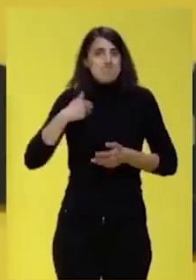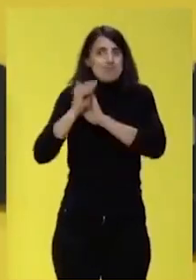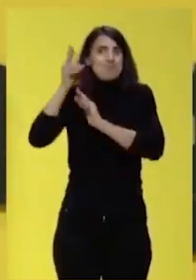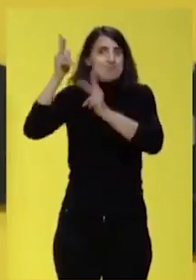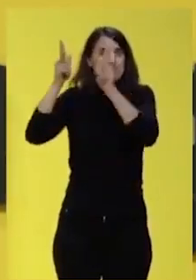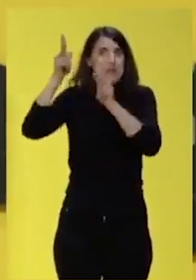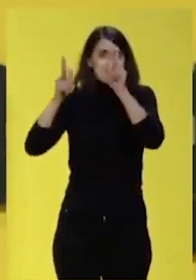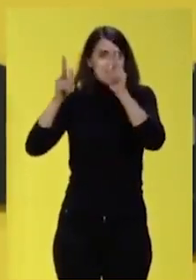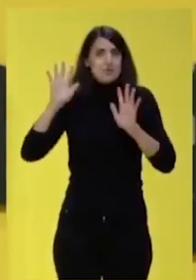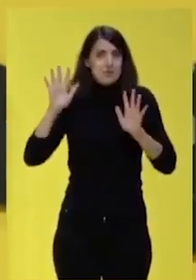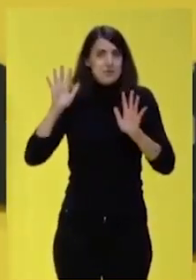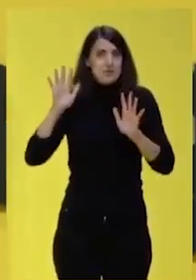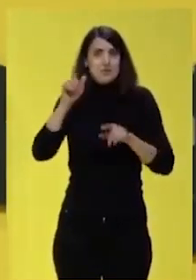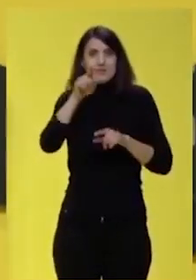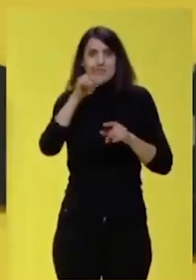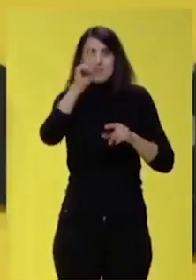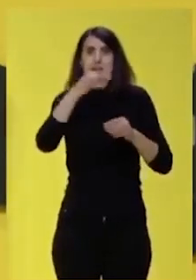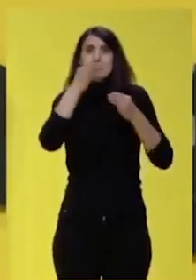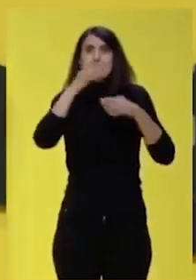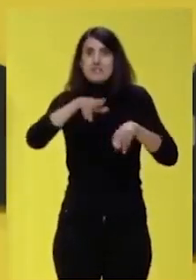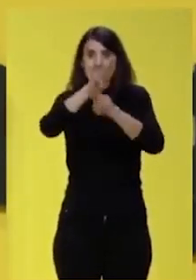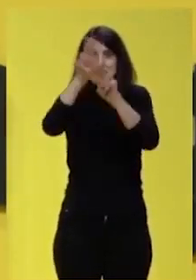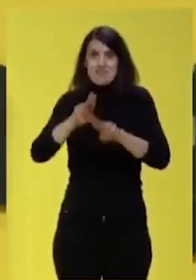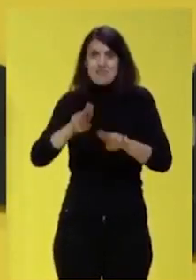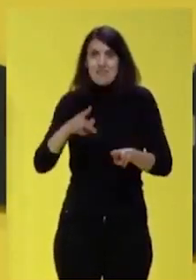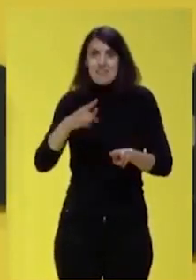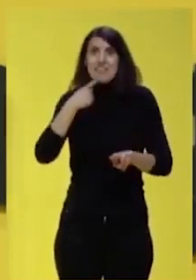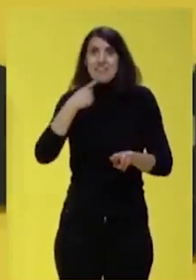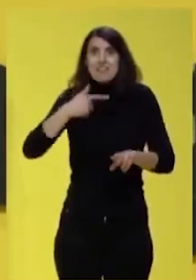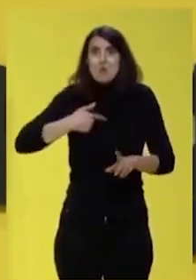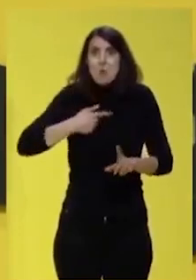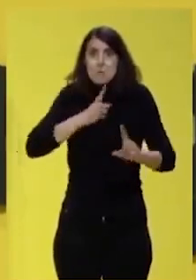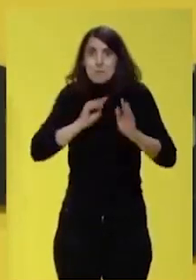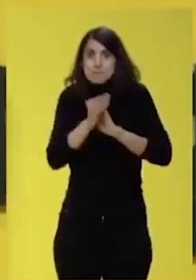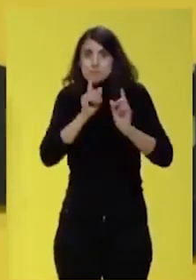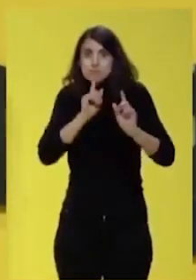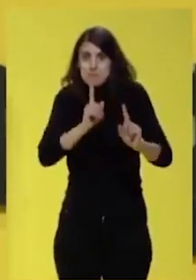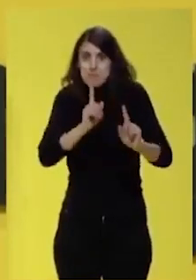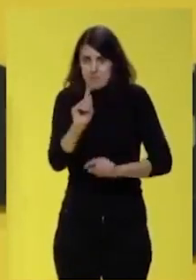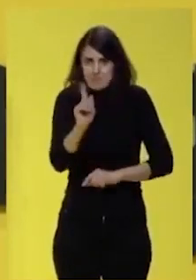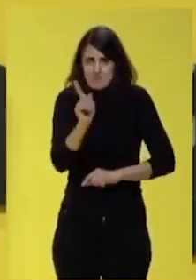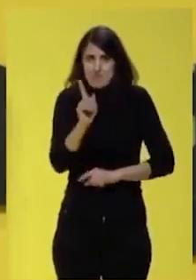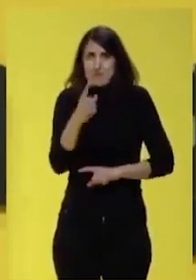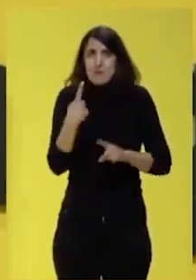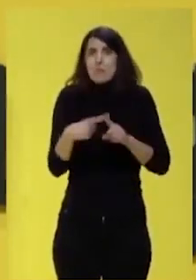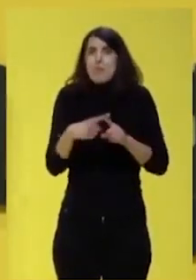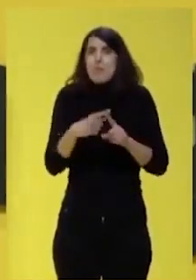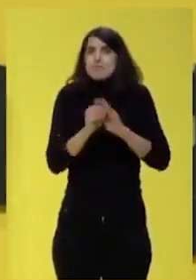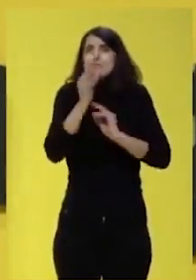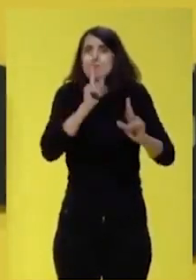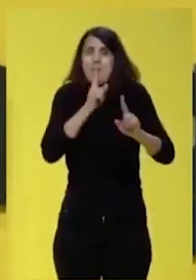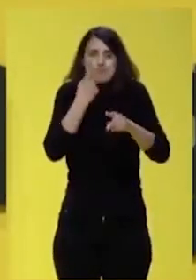desgracia, como diría Gorka Lejabarreta, nuestra representante internacional, es que tampoco soy de Bilbao, soy de Puzcoano, porque ser de Bilbao es una cosa